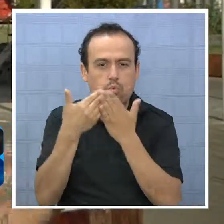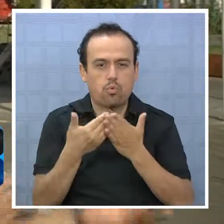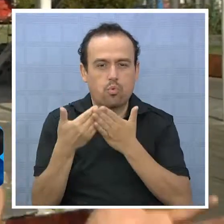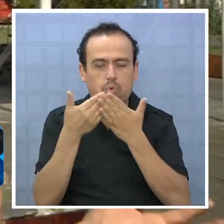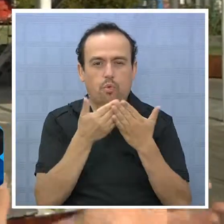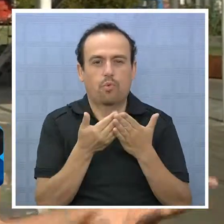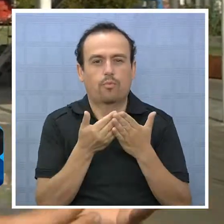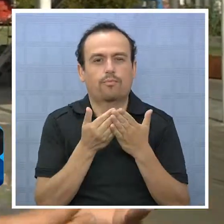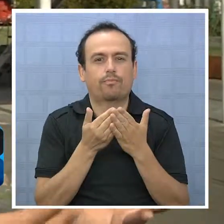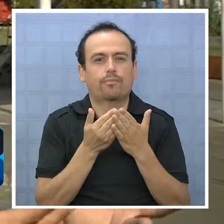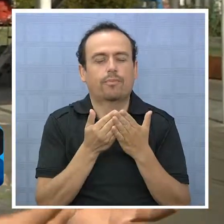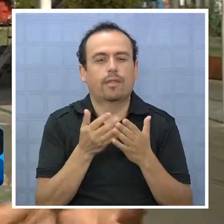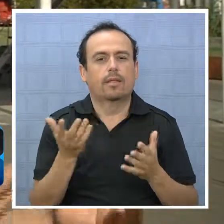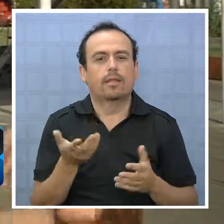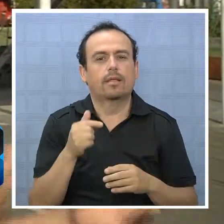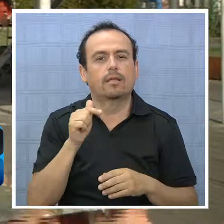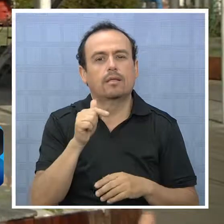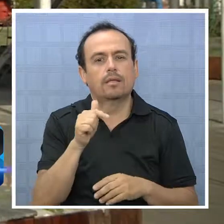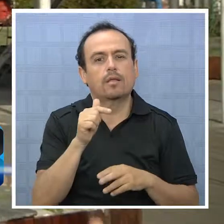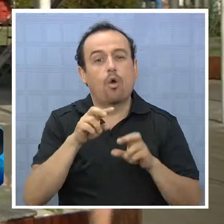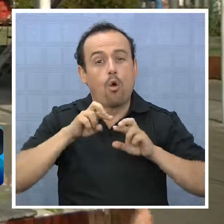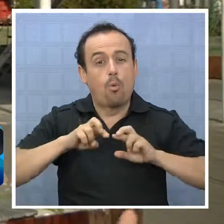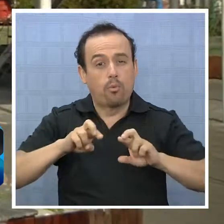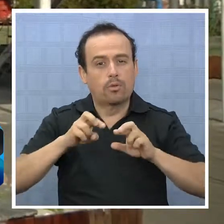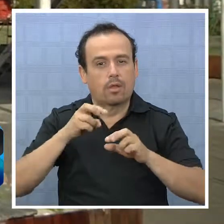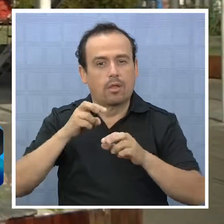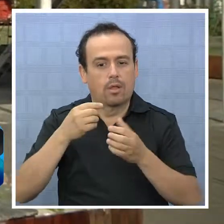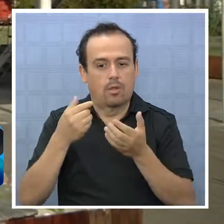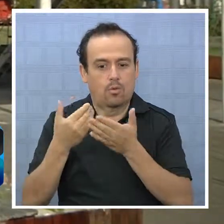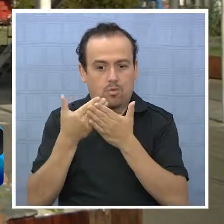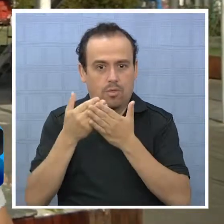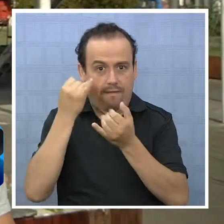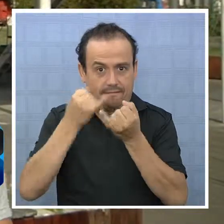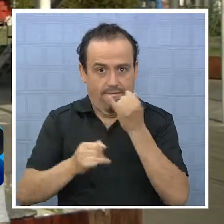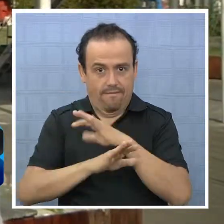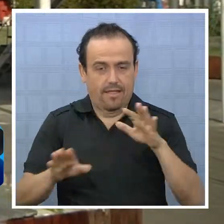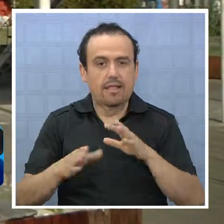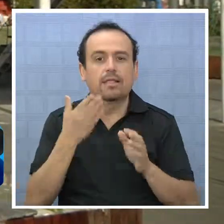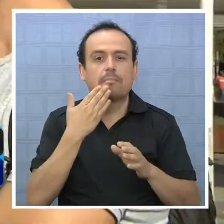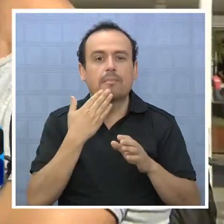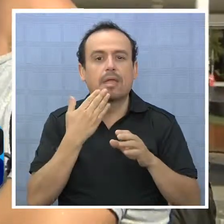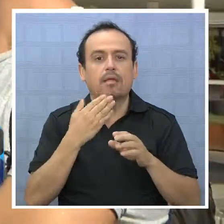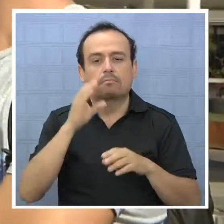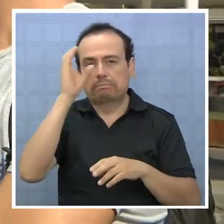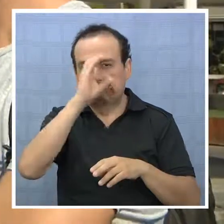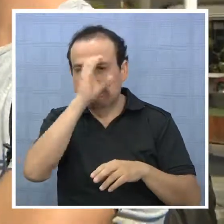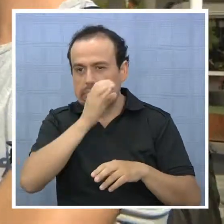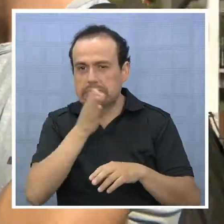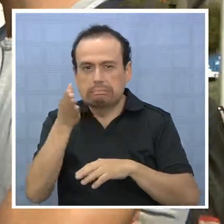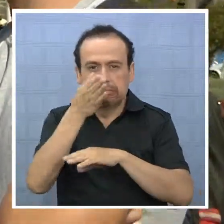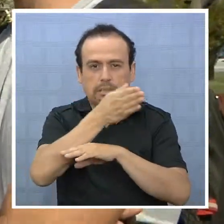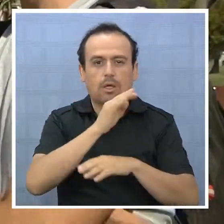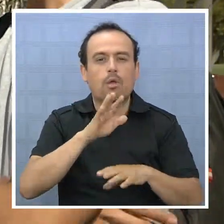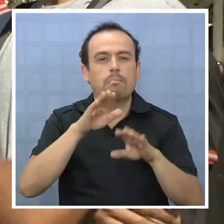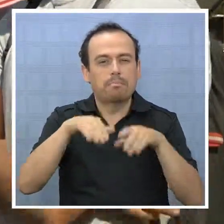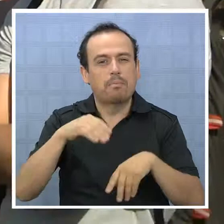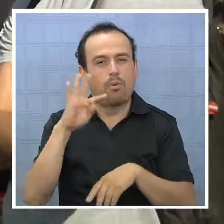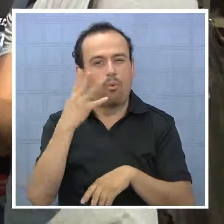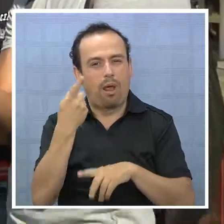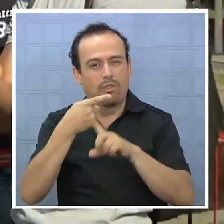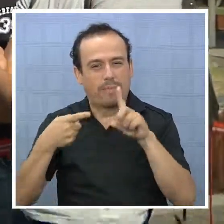Aparte de que ellos tengan la oportunidad de terminar su estudio, ellos también han tenido la oportunidad de tener una gira de estudio, como tienen todos los cuartos medios.